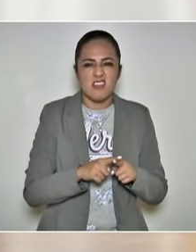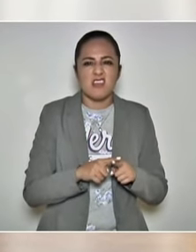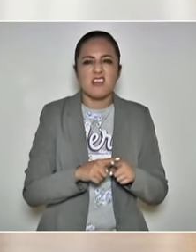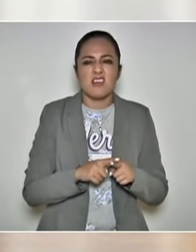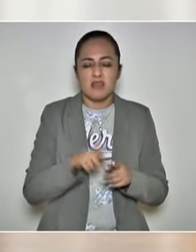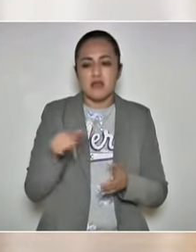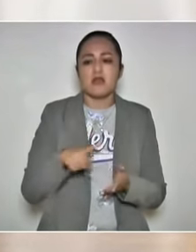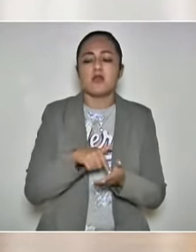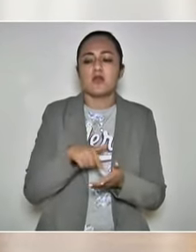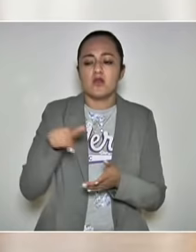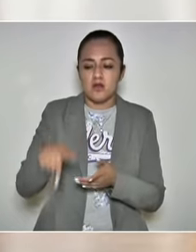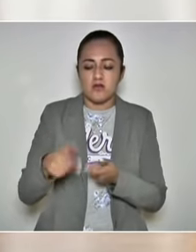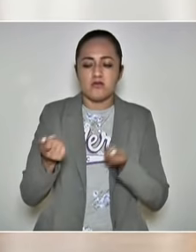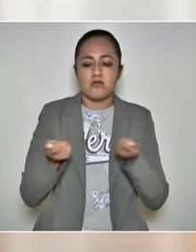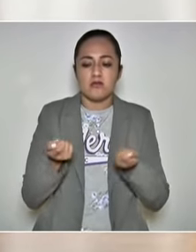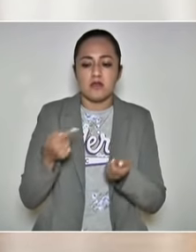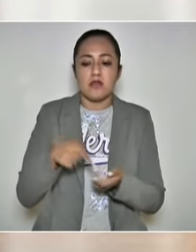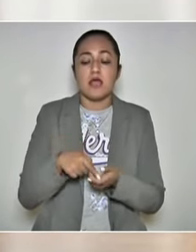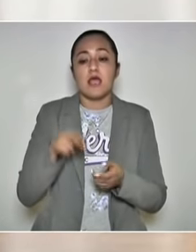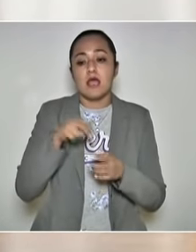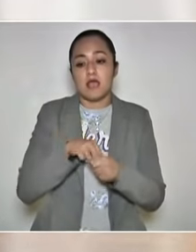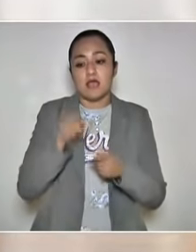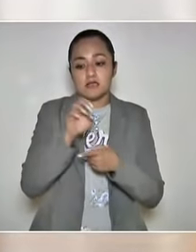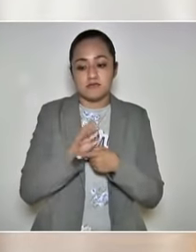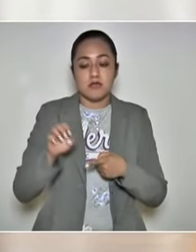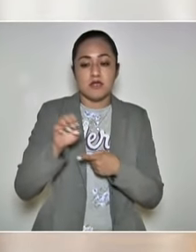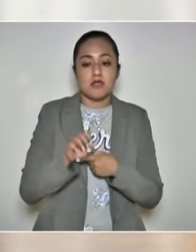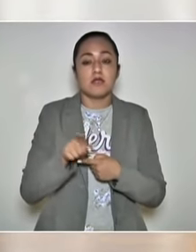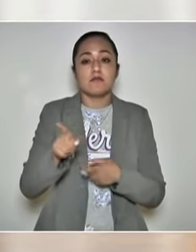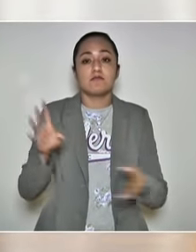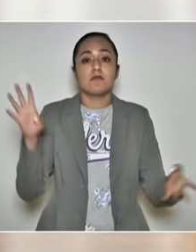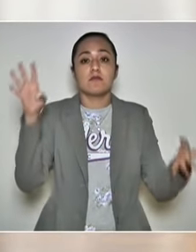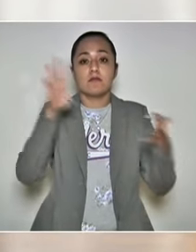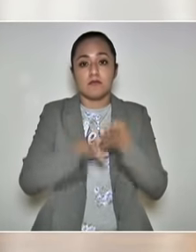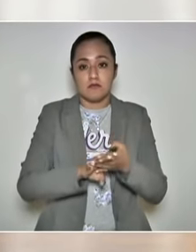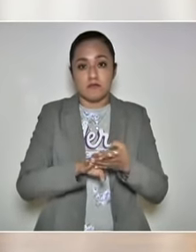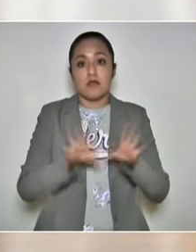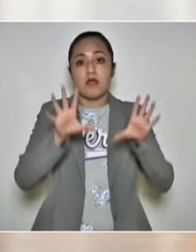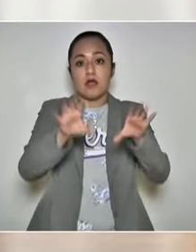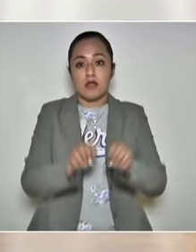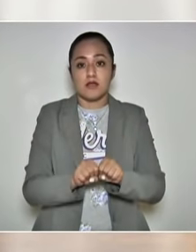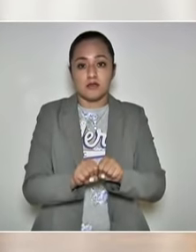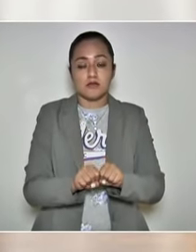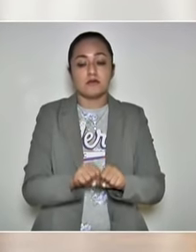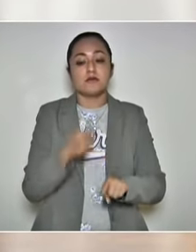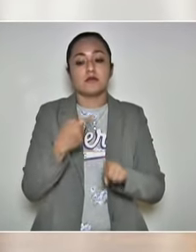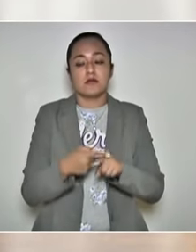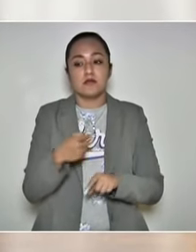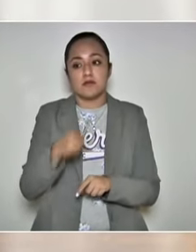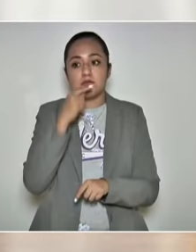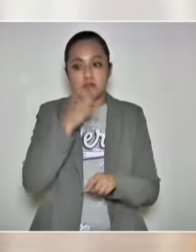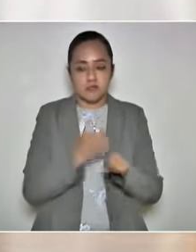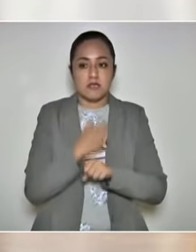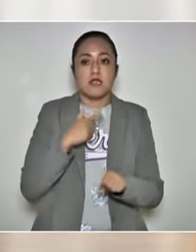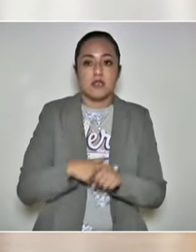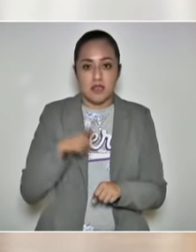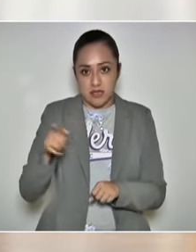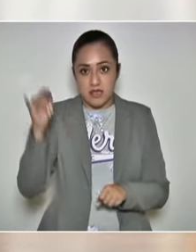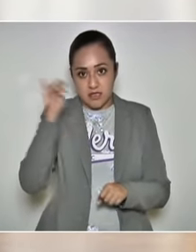la base de operaciones de Esperanza, fue detenido, o sea, jefe de operaciones de la Policía Estatal,